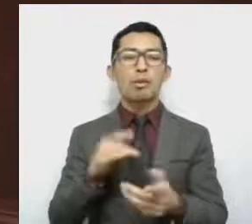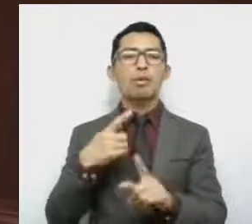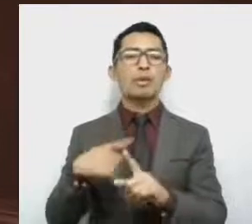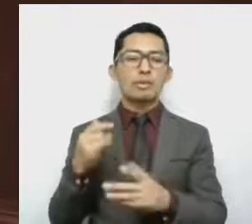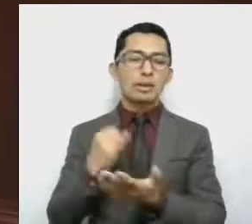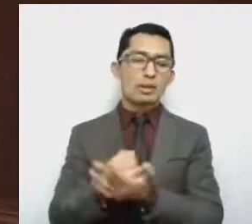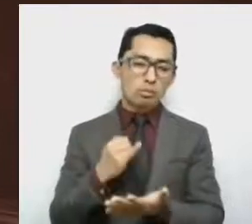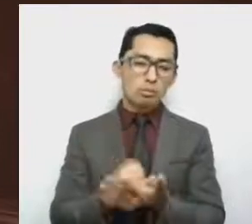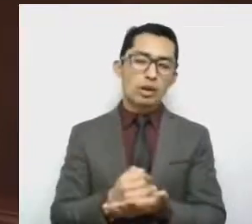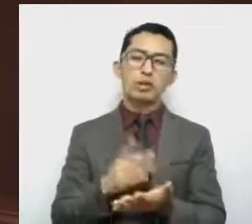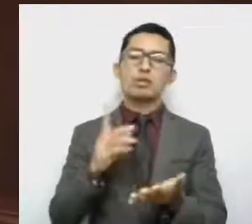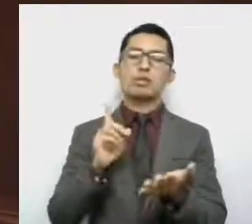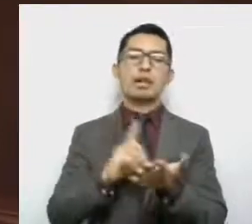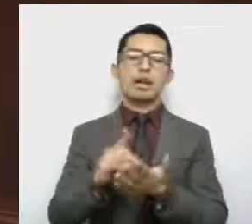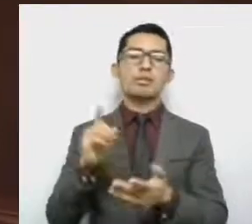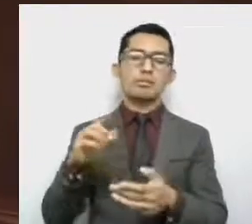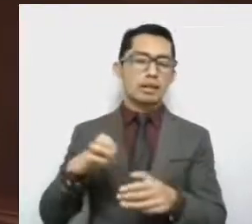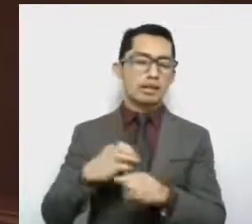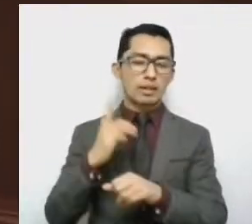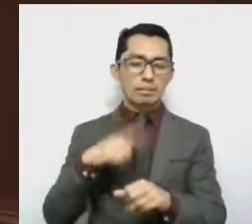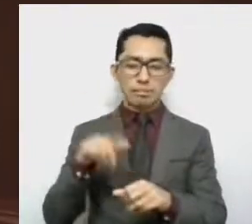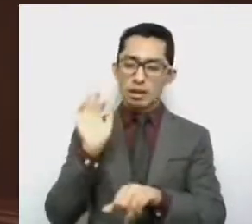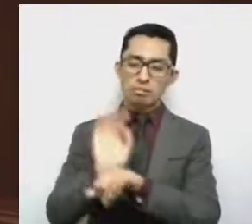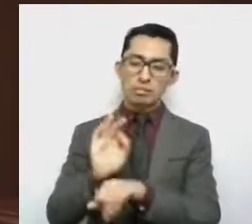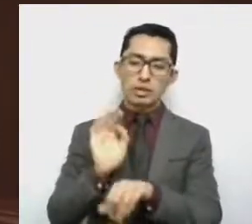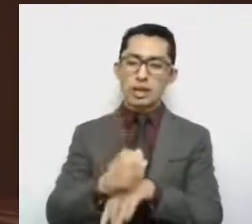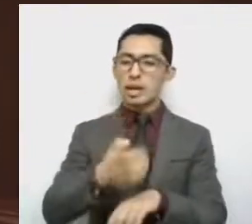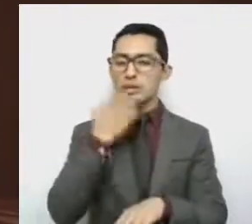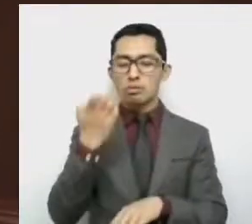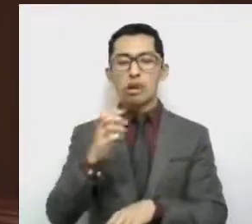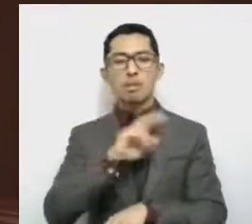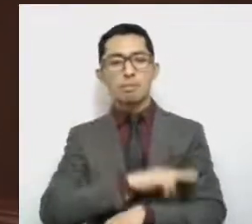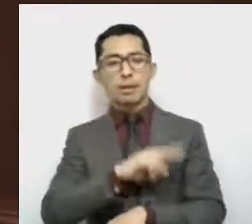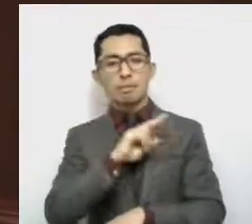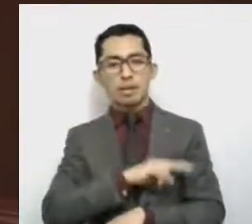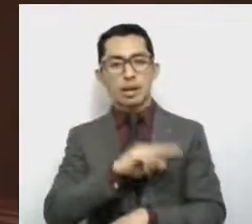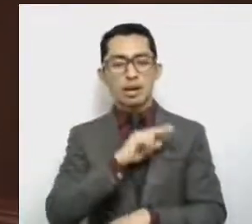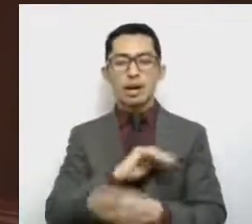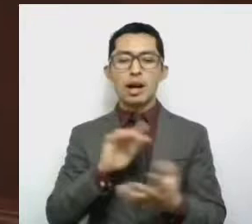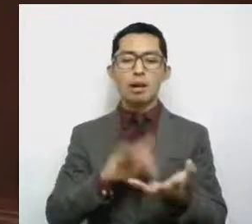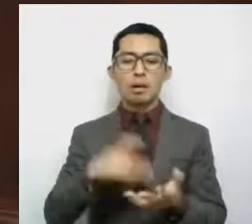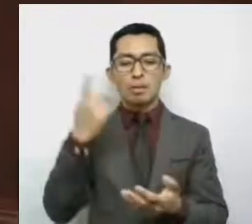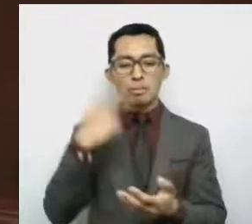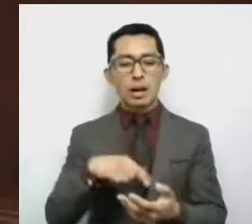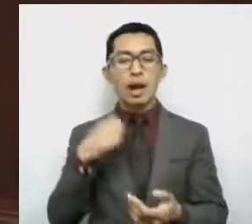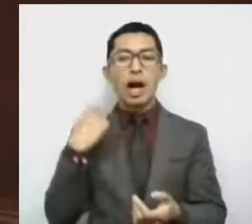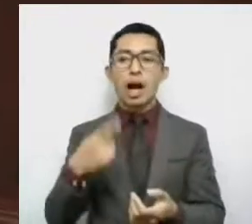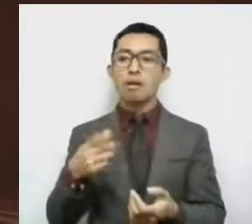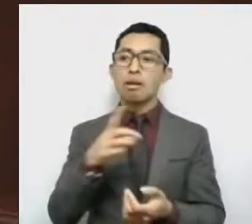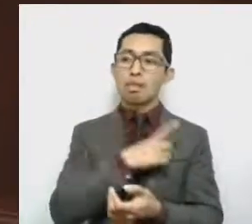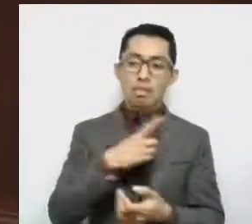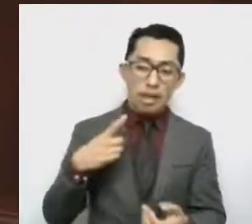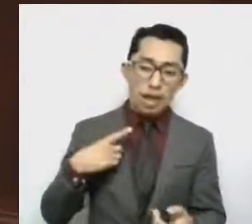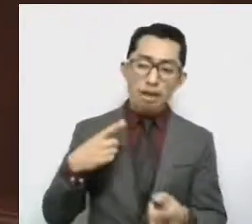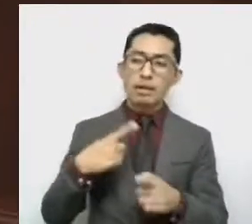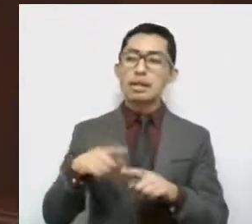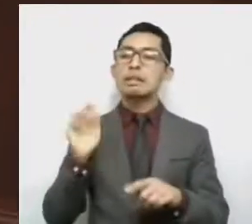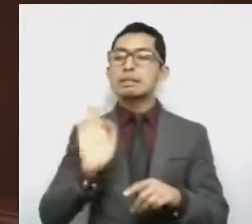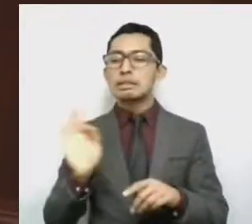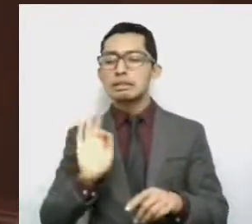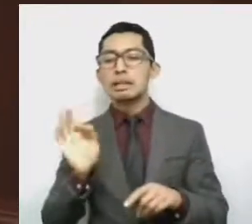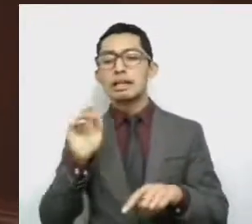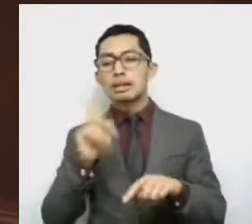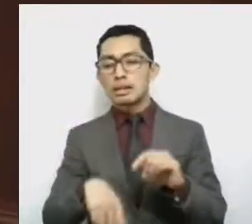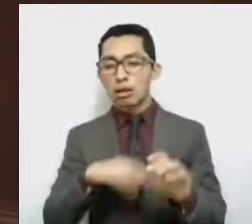estatales en favor de las escuelas privadas, para condonar o eximir total o parcialmente